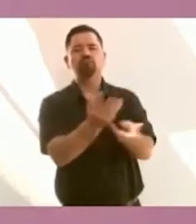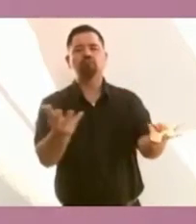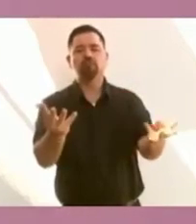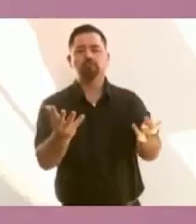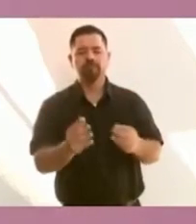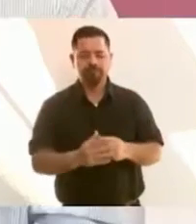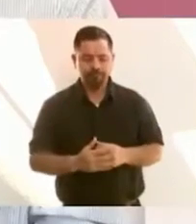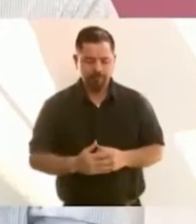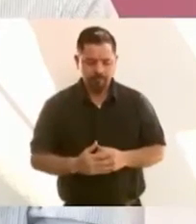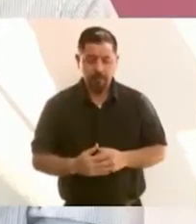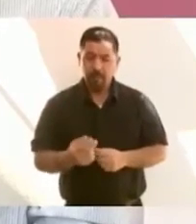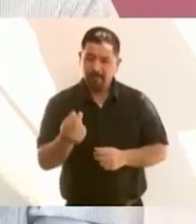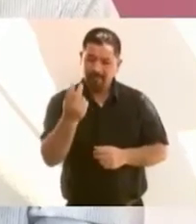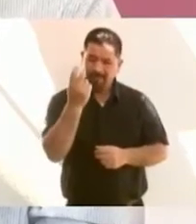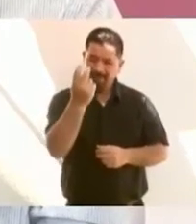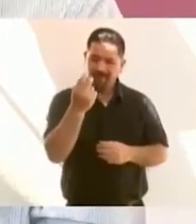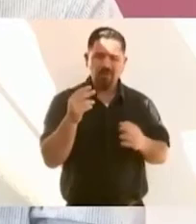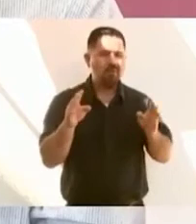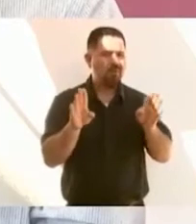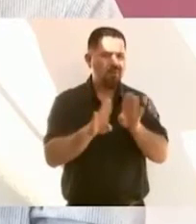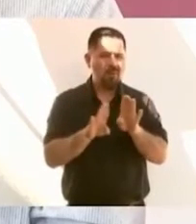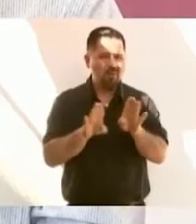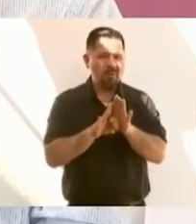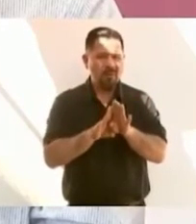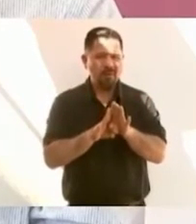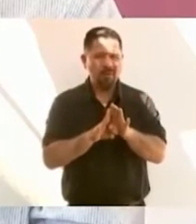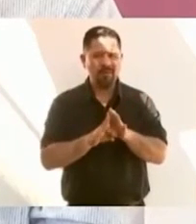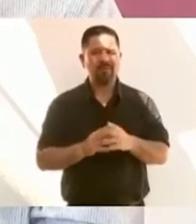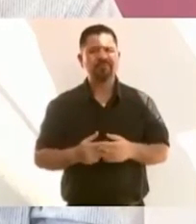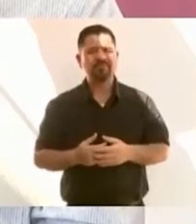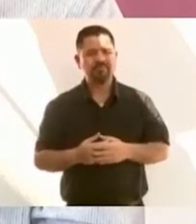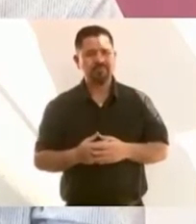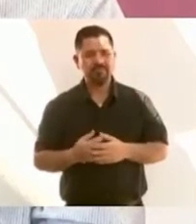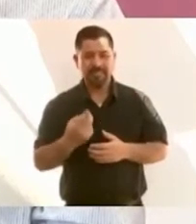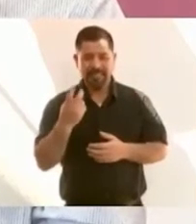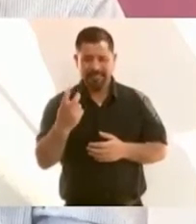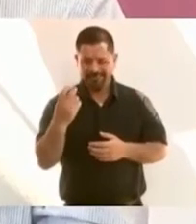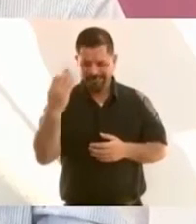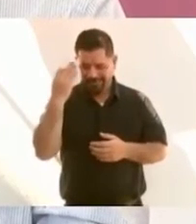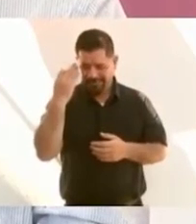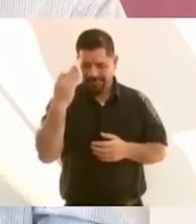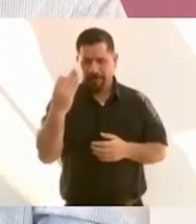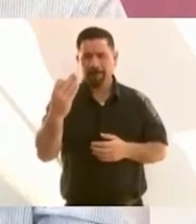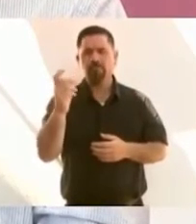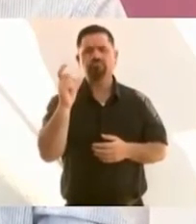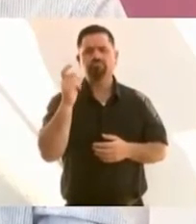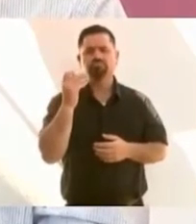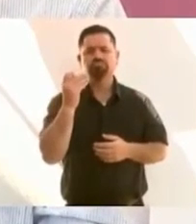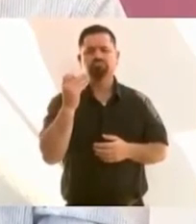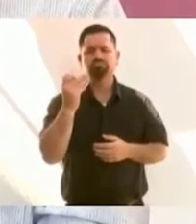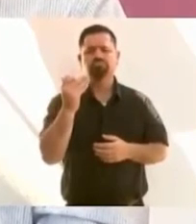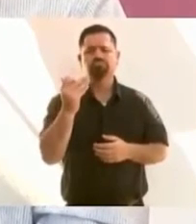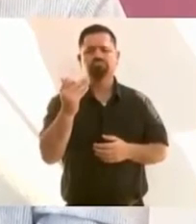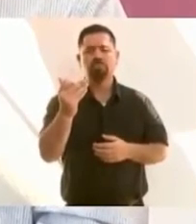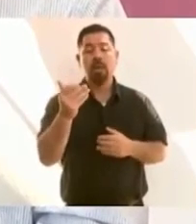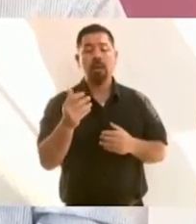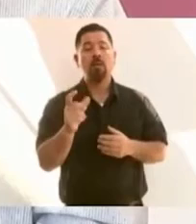tiene que estar en este tiempo antes del día